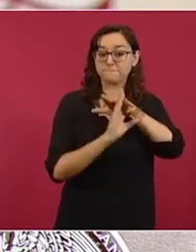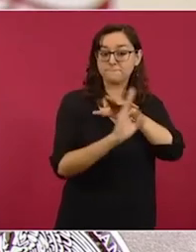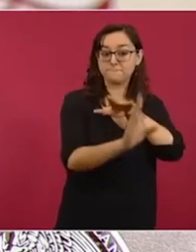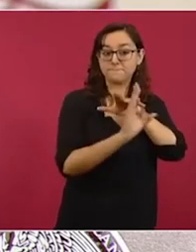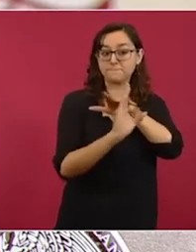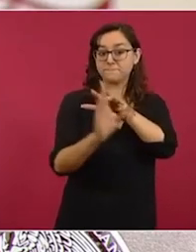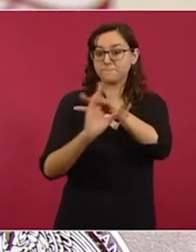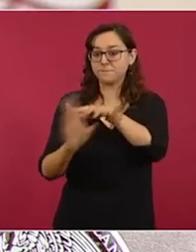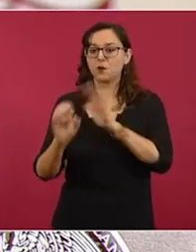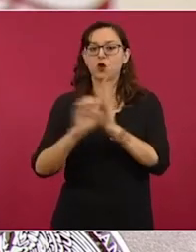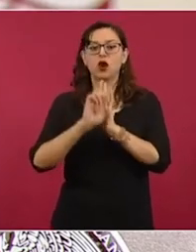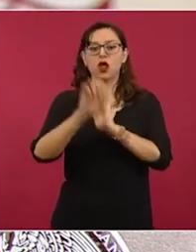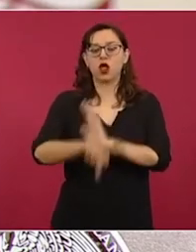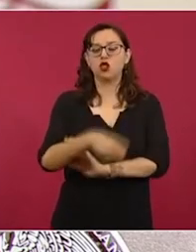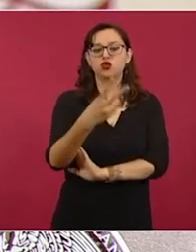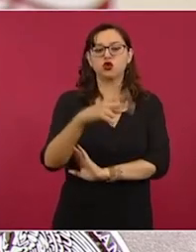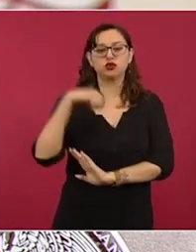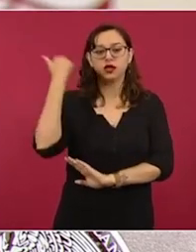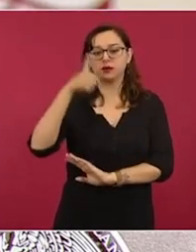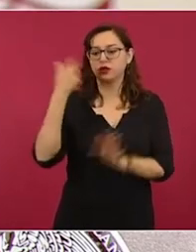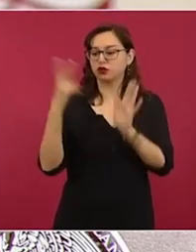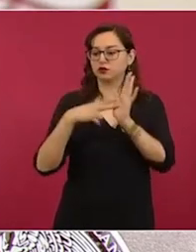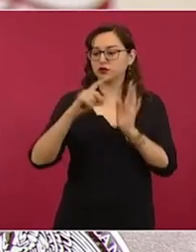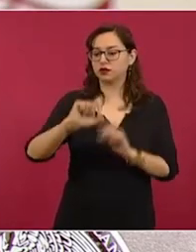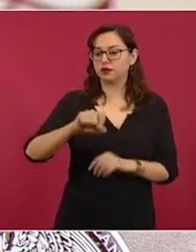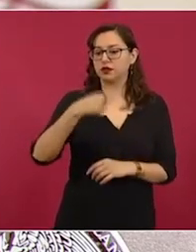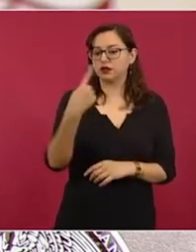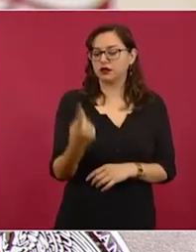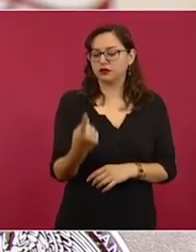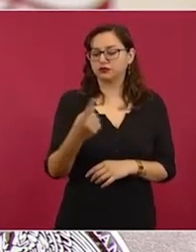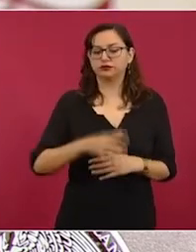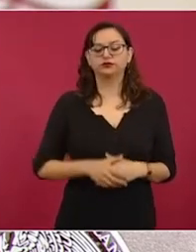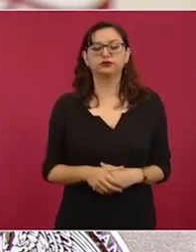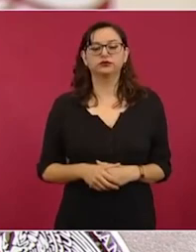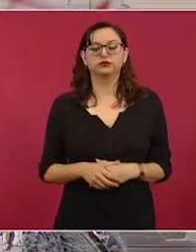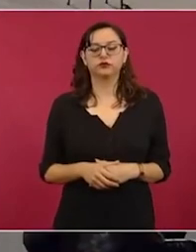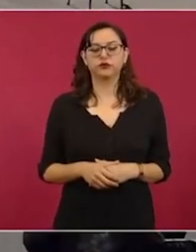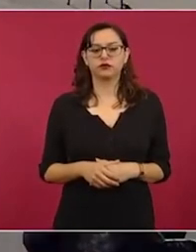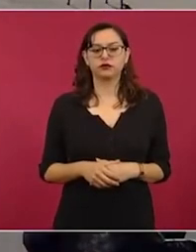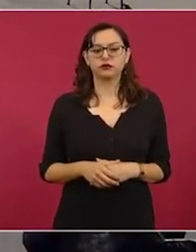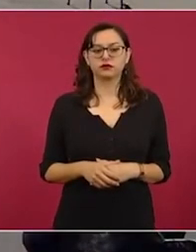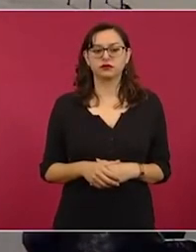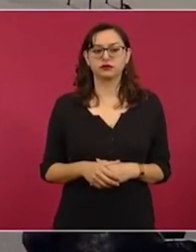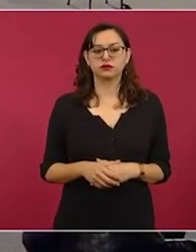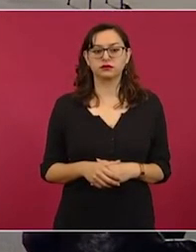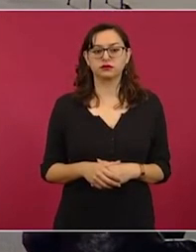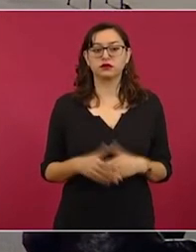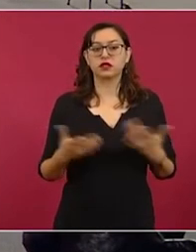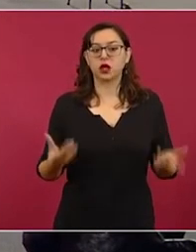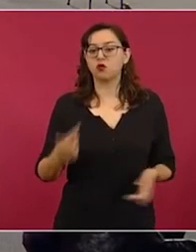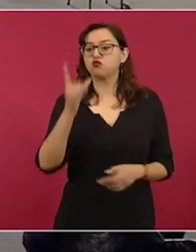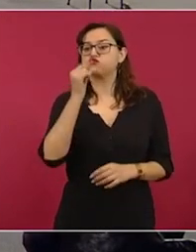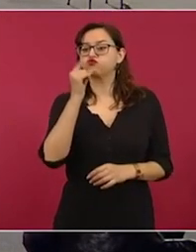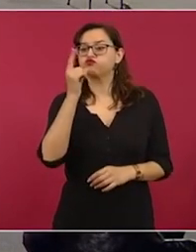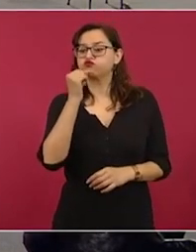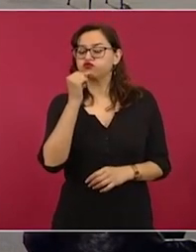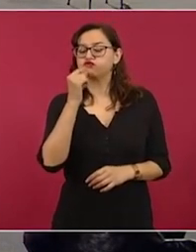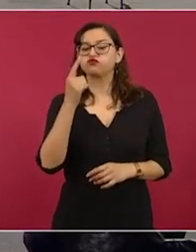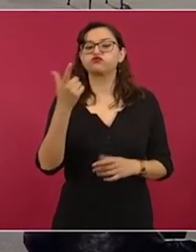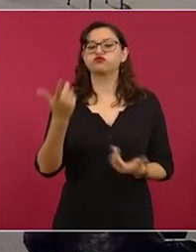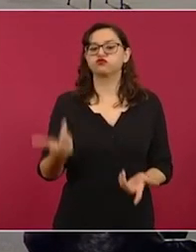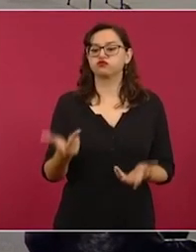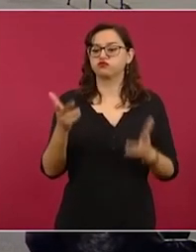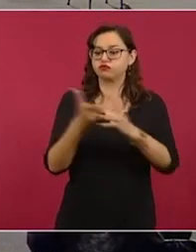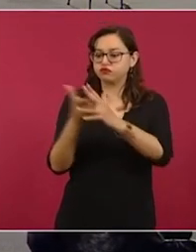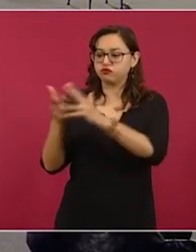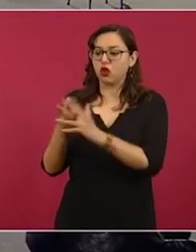portada del 2 de abril de 2021. Crimen cobra protección y también policías. Acusan